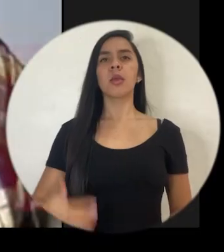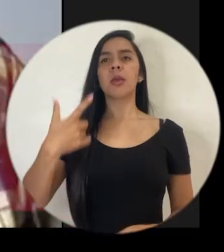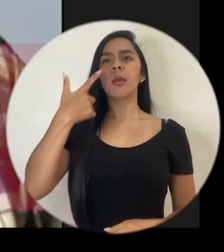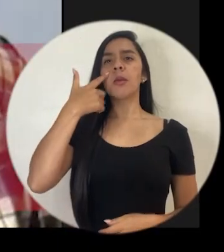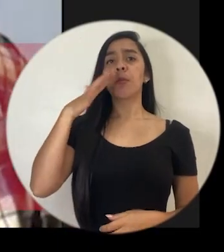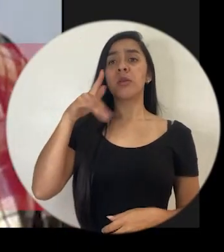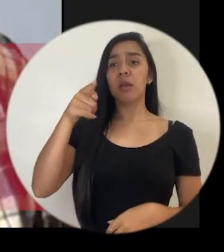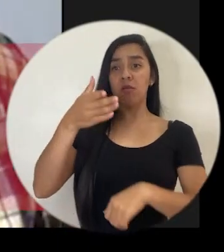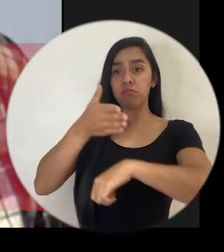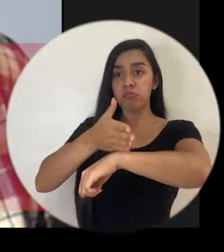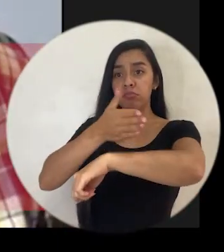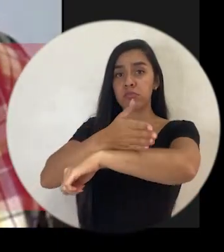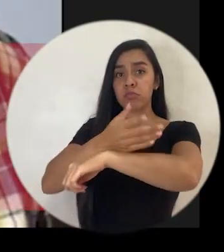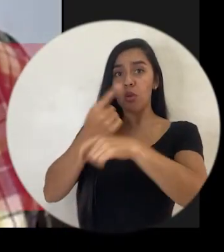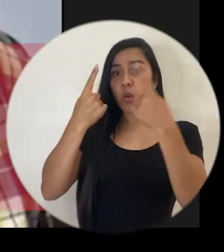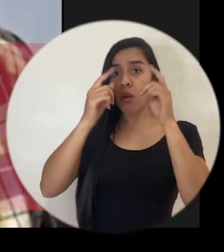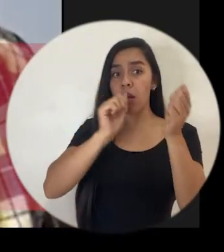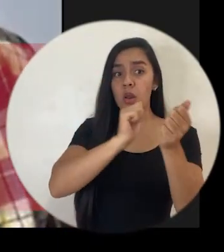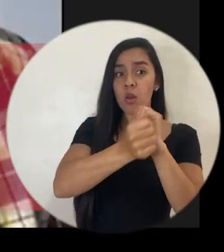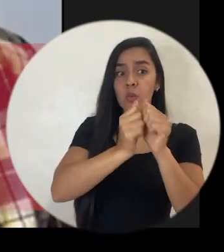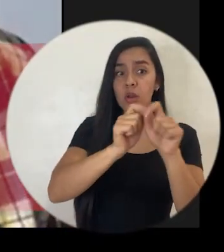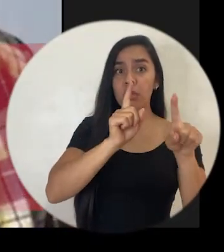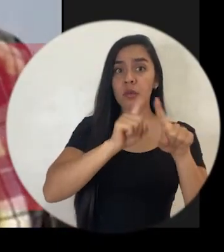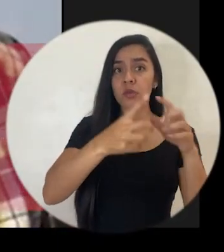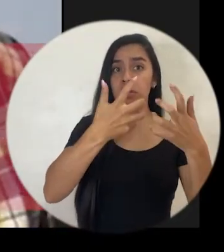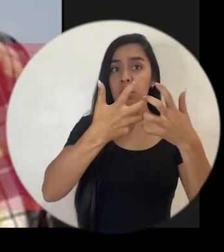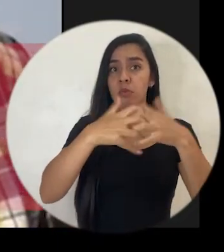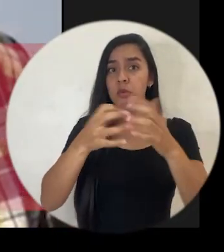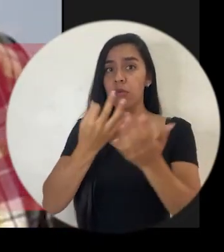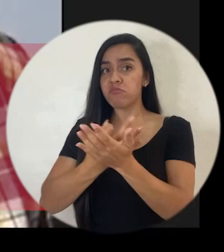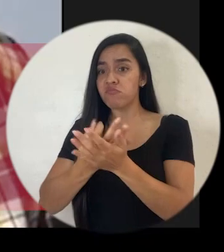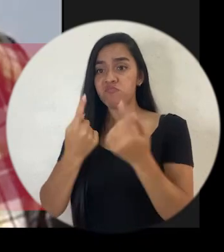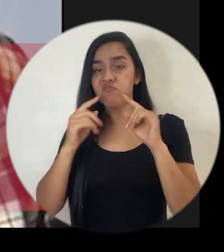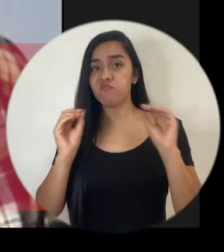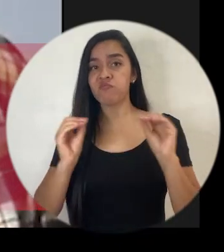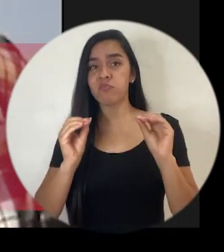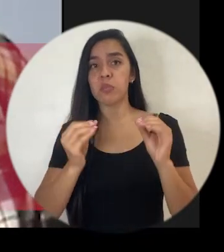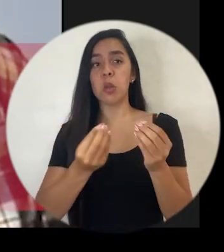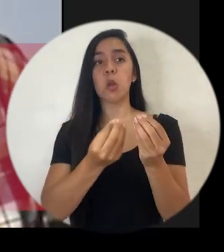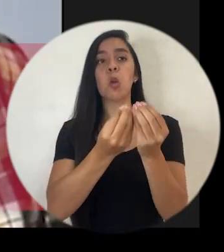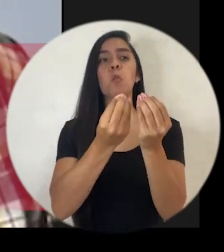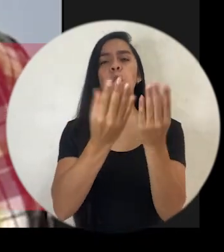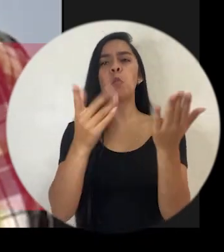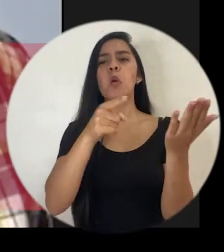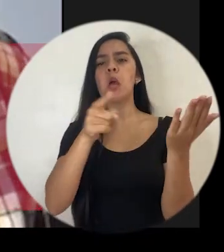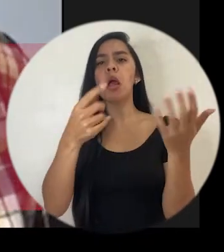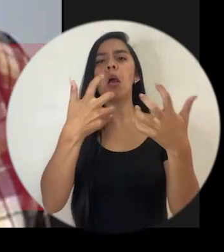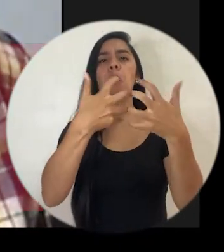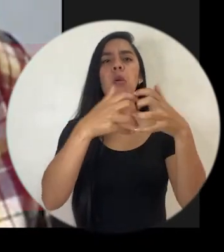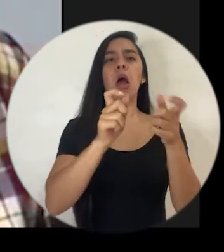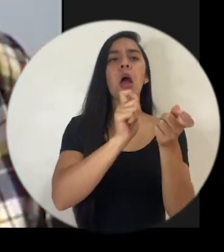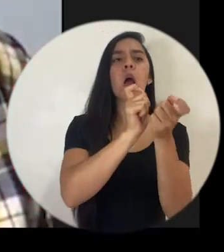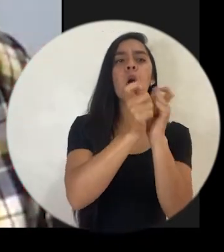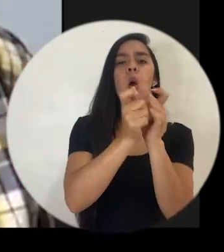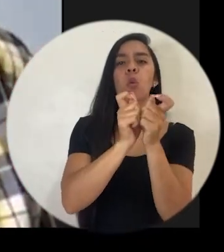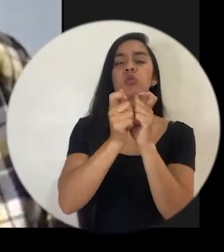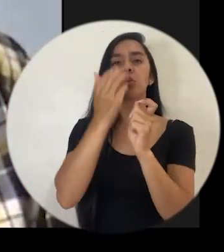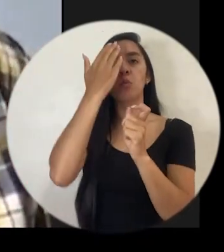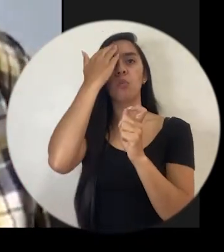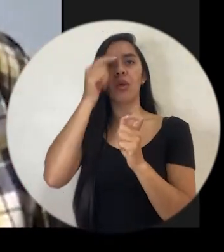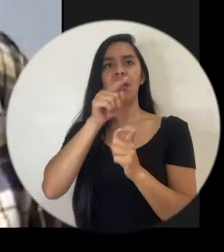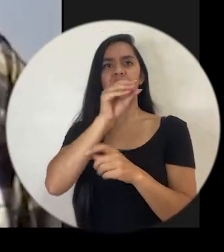no pareciera que esto haya mejorado mucho la competitividad de los entes financieros muchos tuvieron que hacer